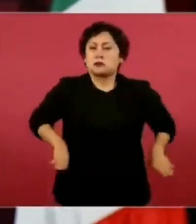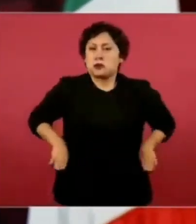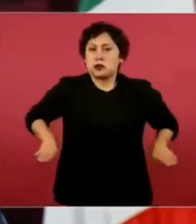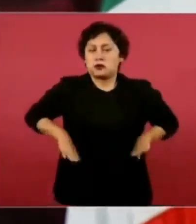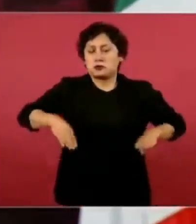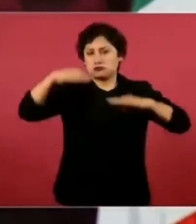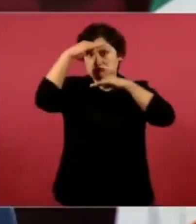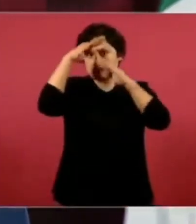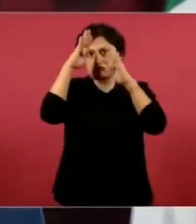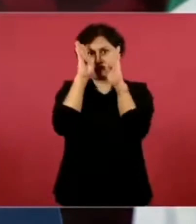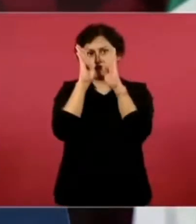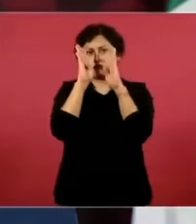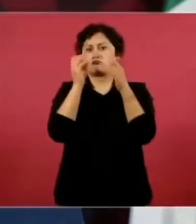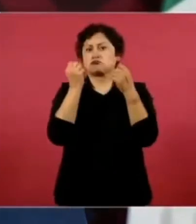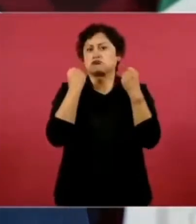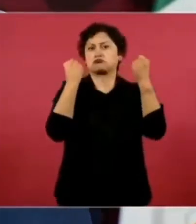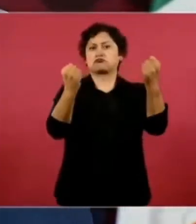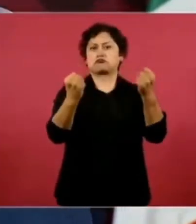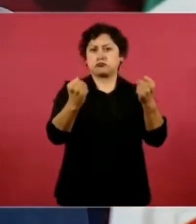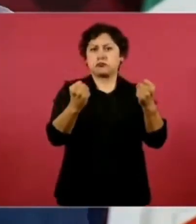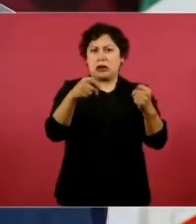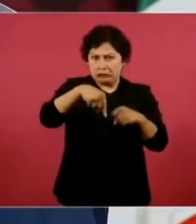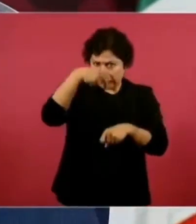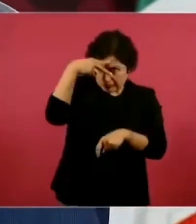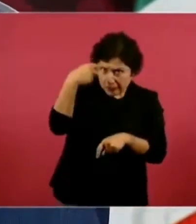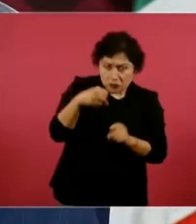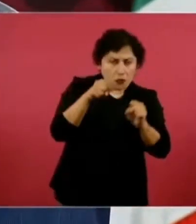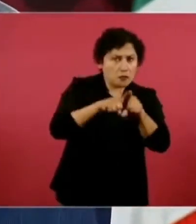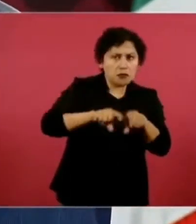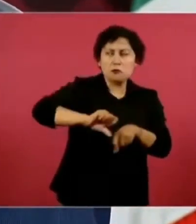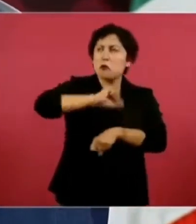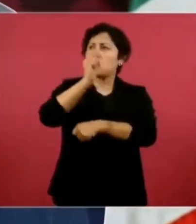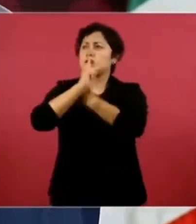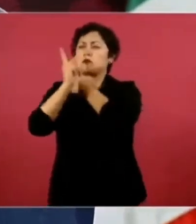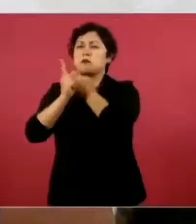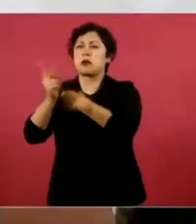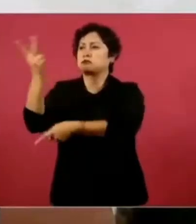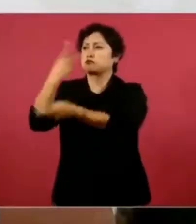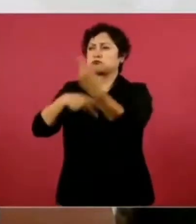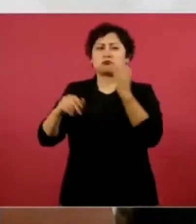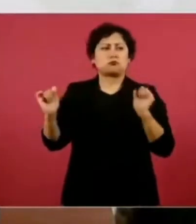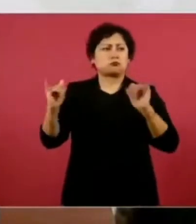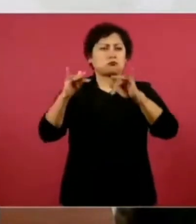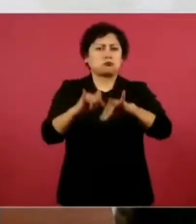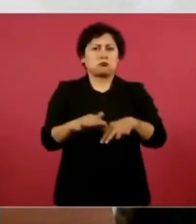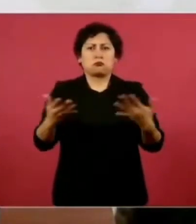distintos países del mundo y no ha pasado absolutamente nada.